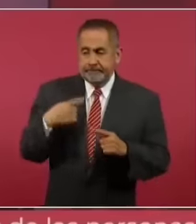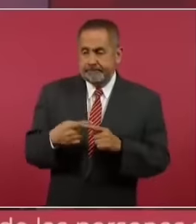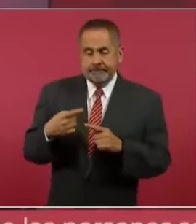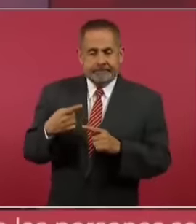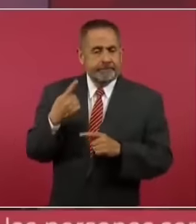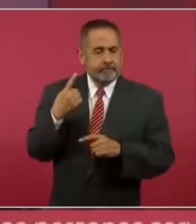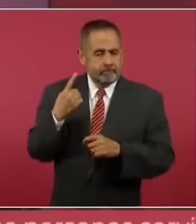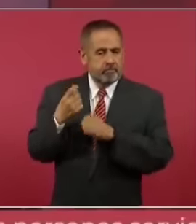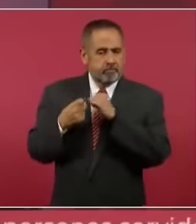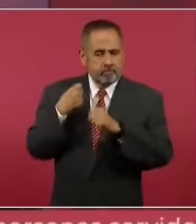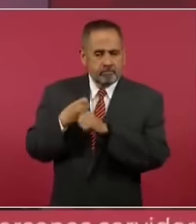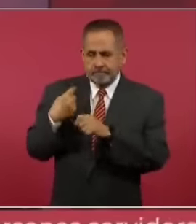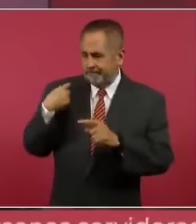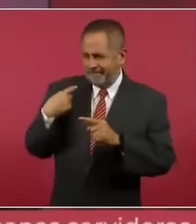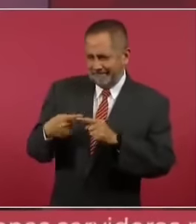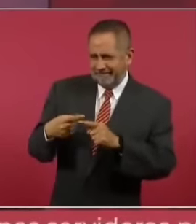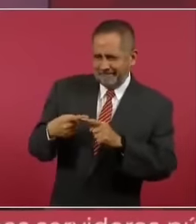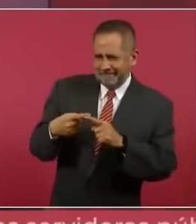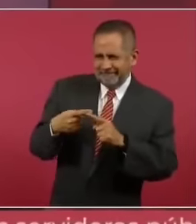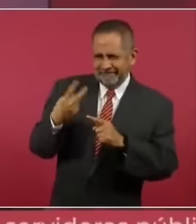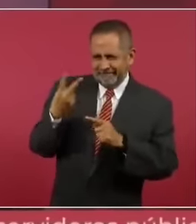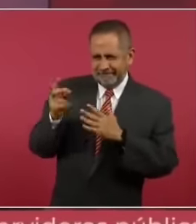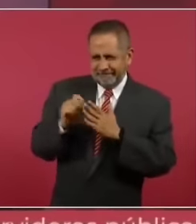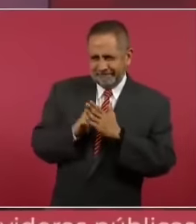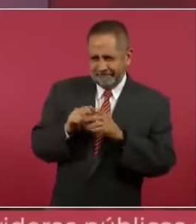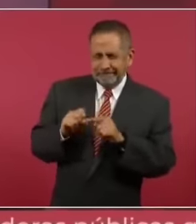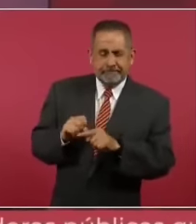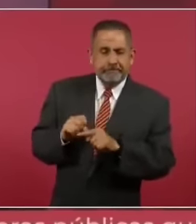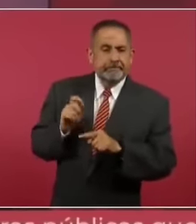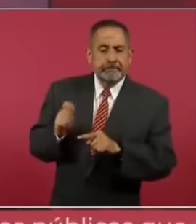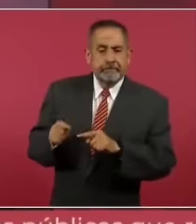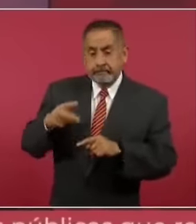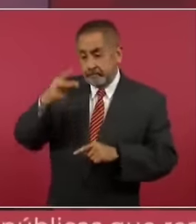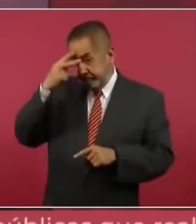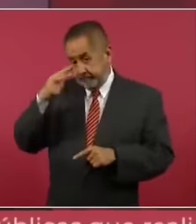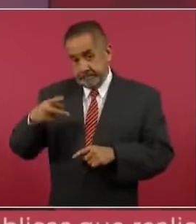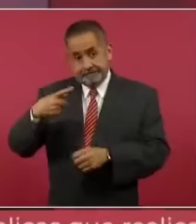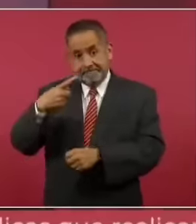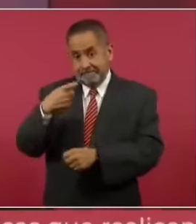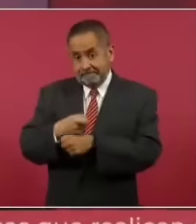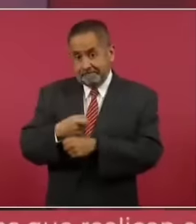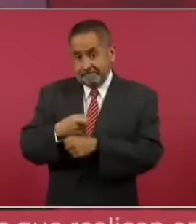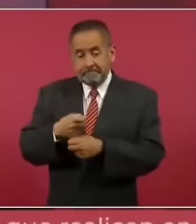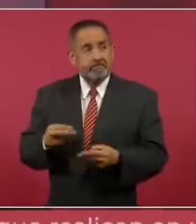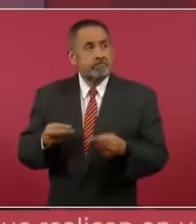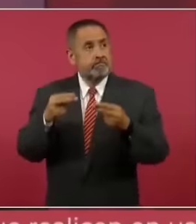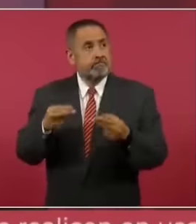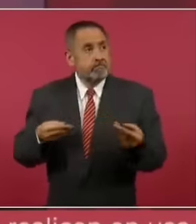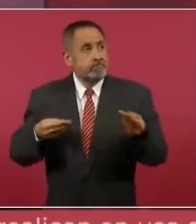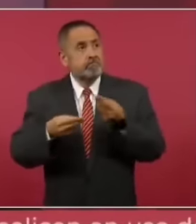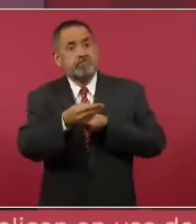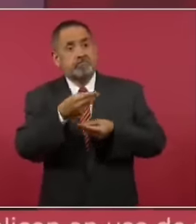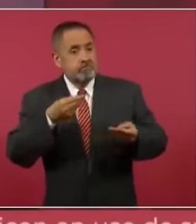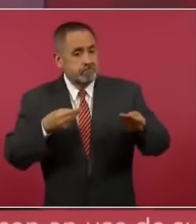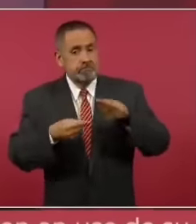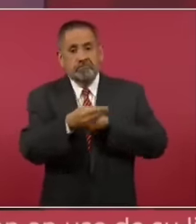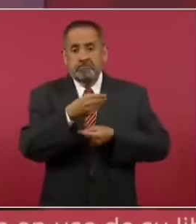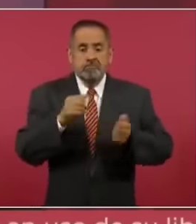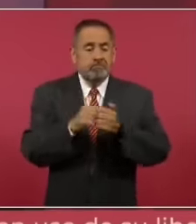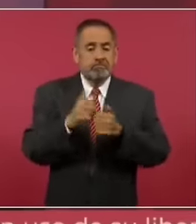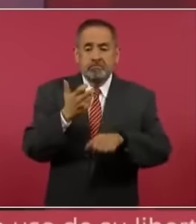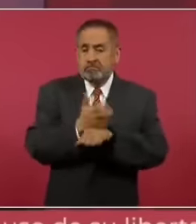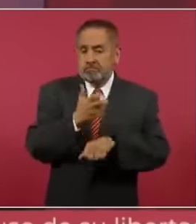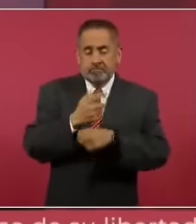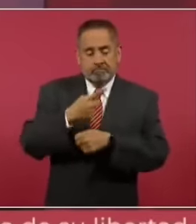fue México el principal socio comercial de Estados Unidos.